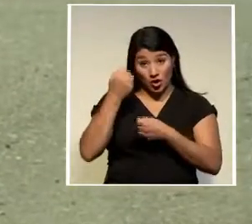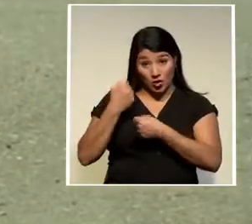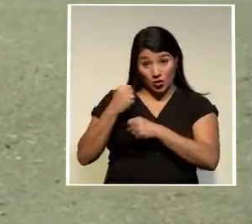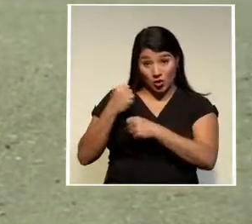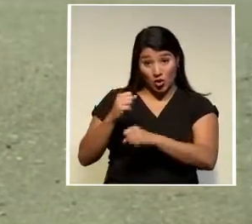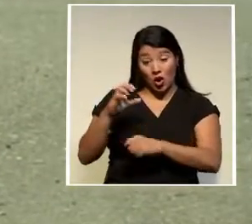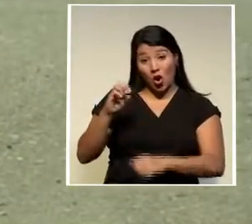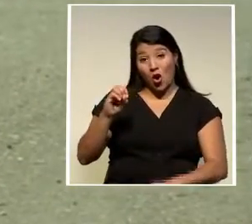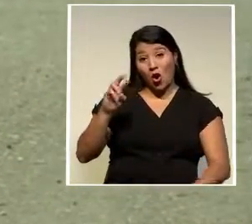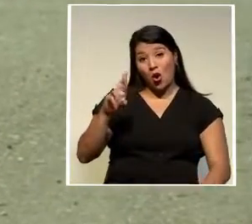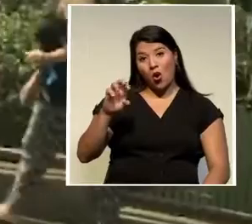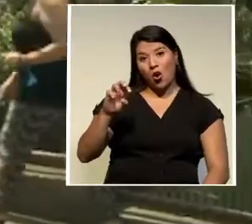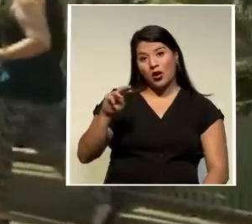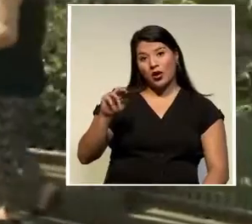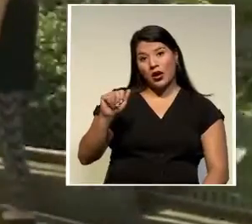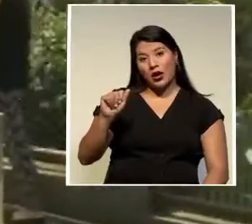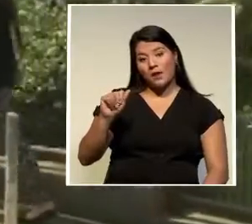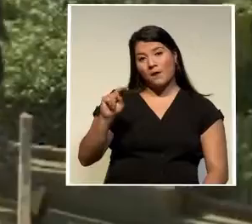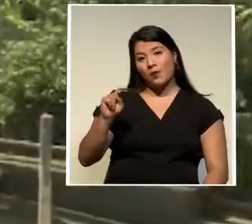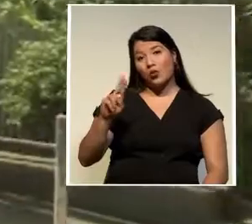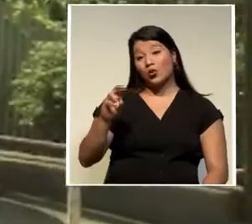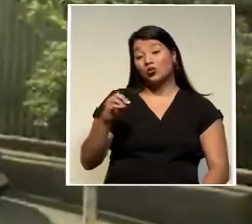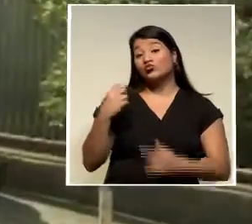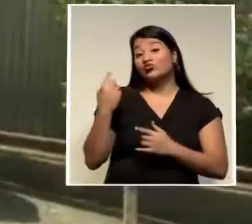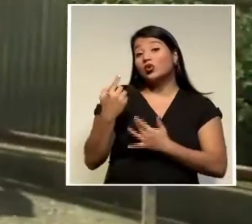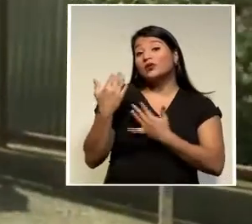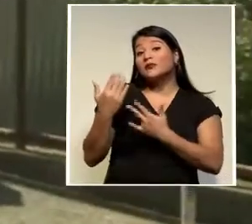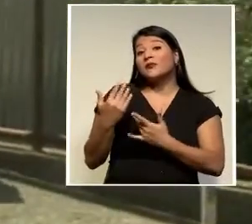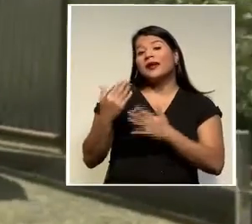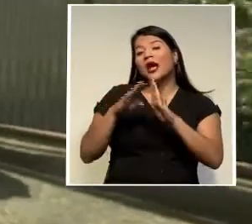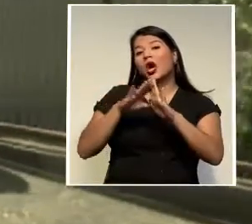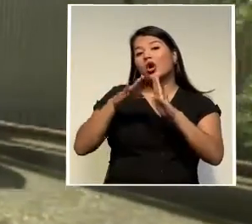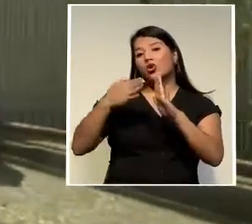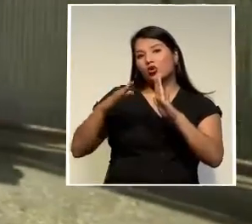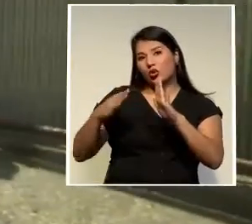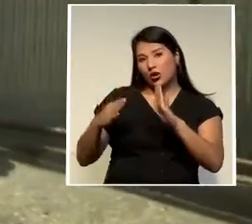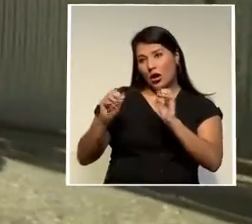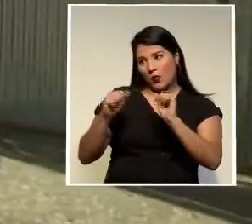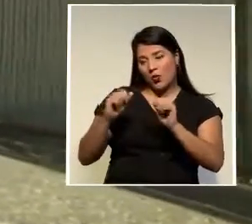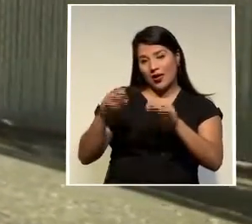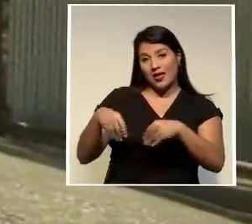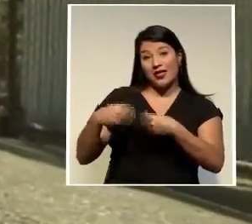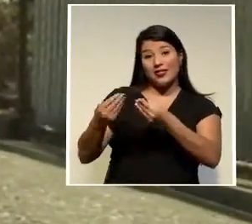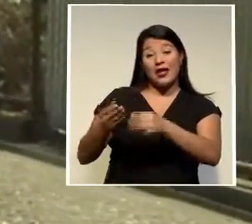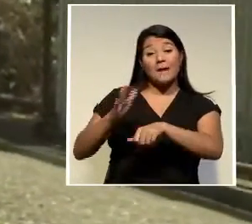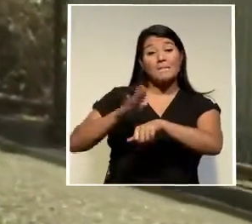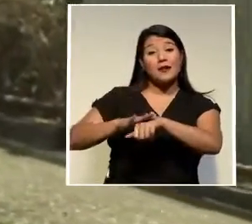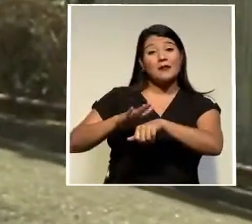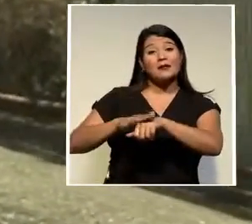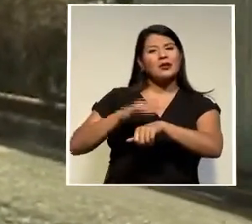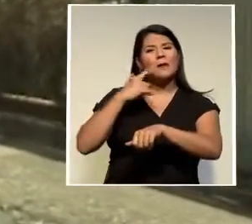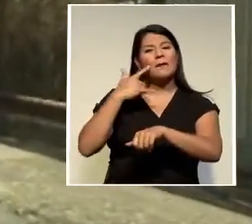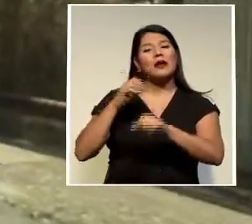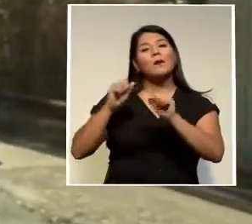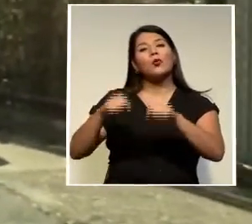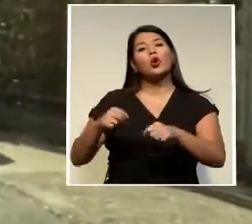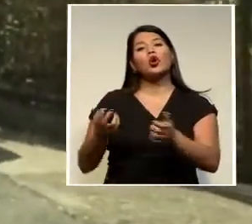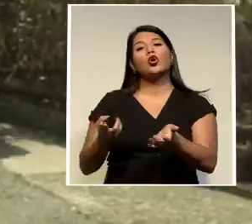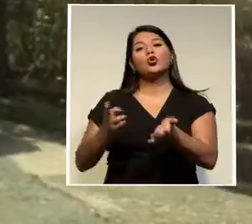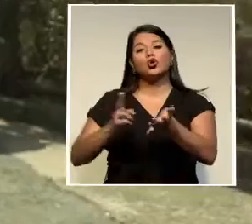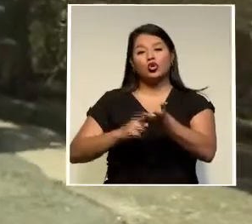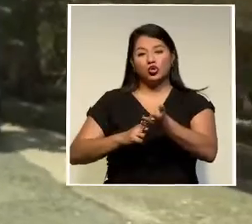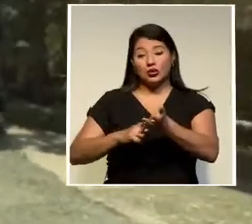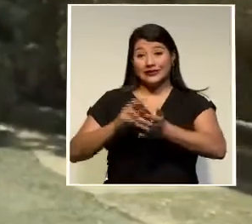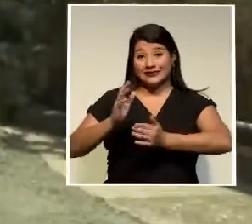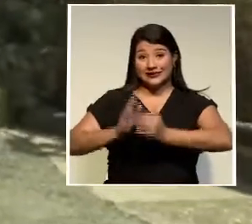solo está a la espera de que la Contraloría General de la República le dé la autorización de contratar directamente la